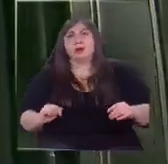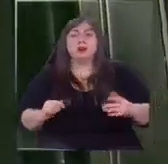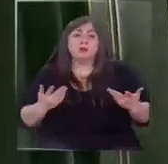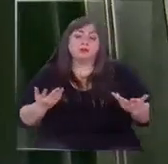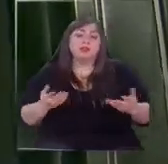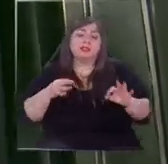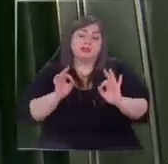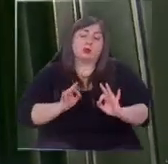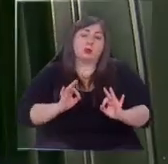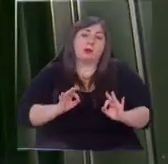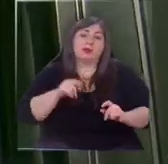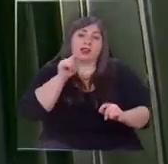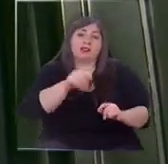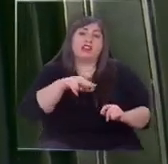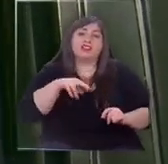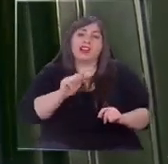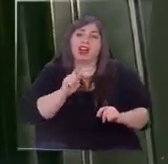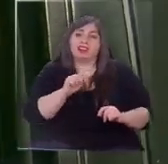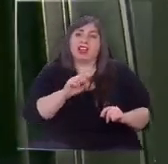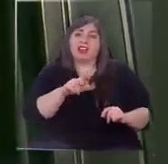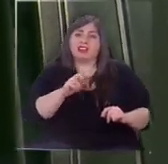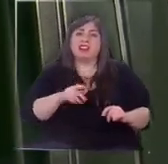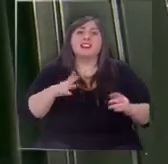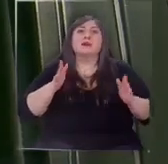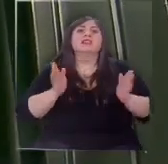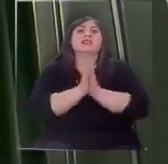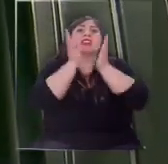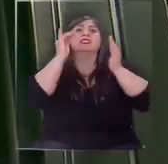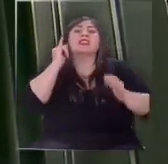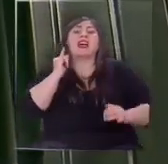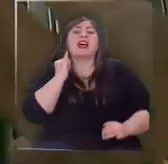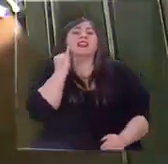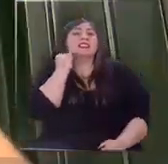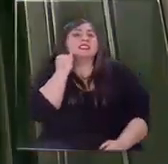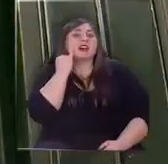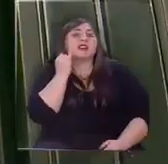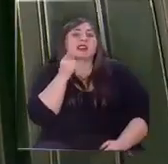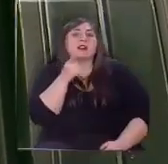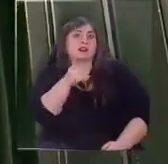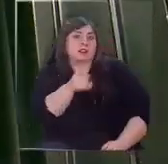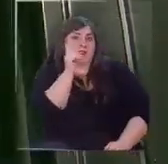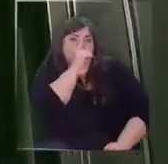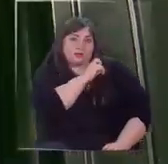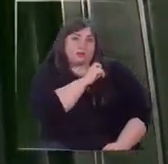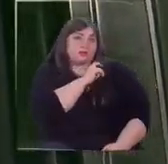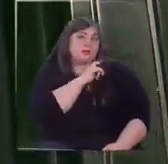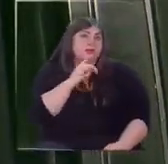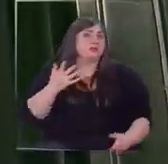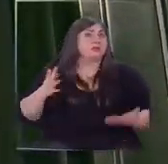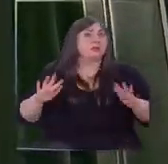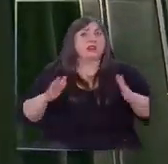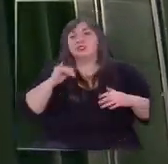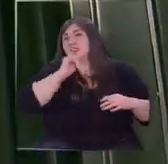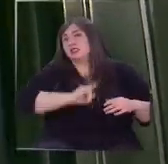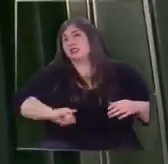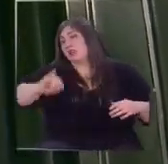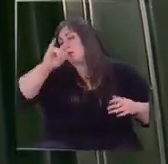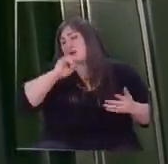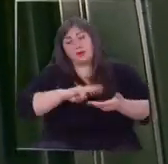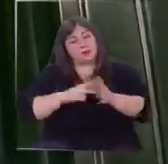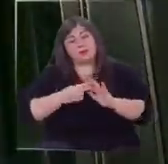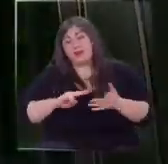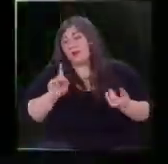Seguramente aquí Nataniel y después antes de saber para arriba. Ya, ¿le complica mucho esto? Bueno, siempre nos han complicado